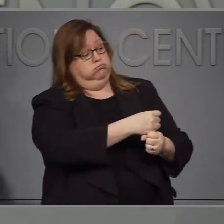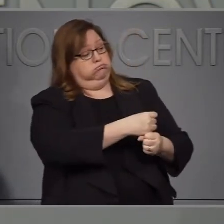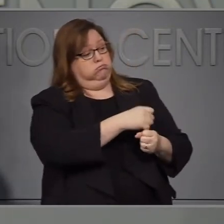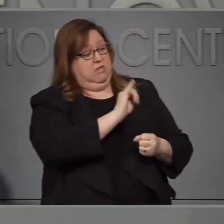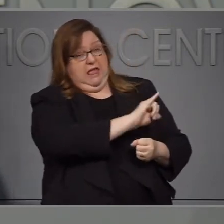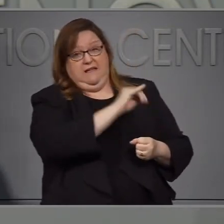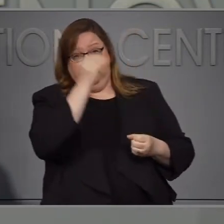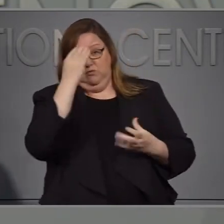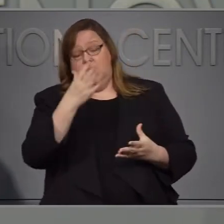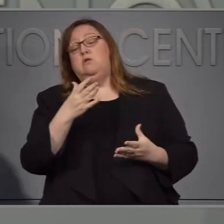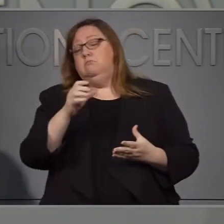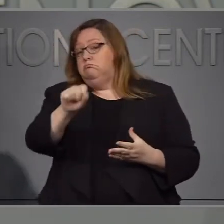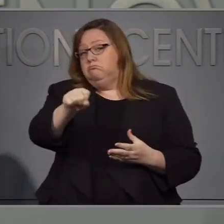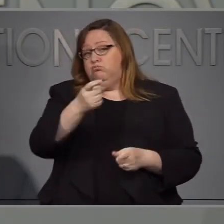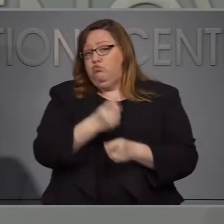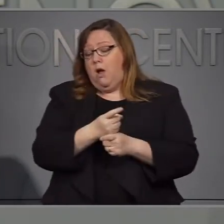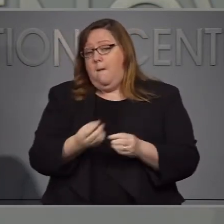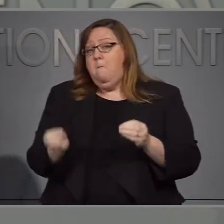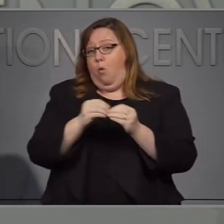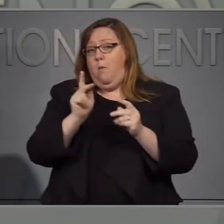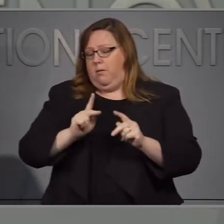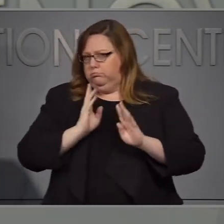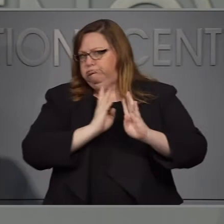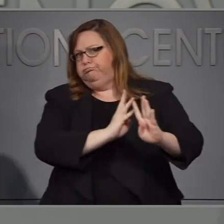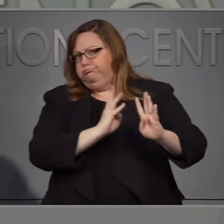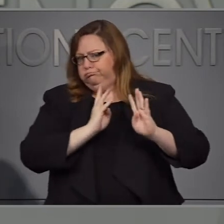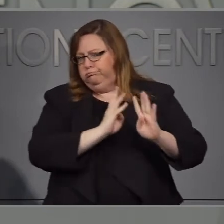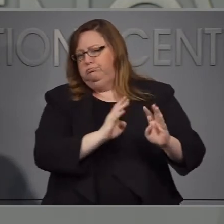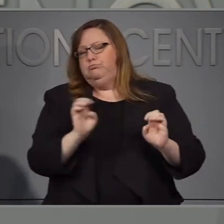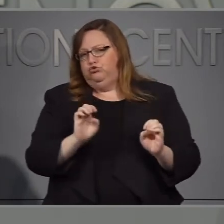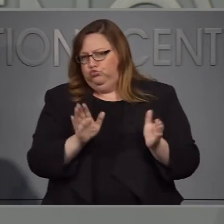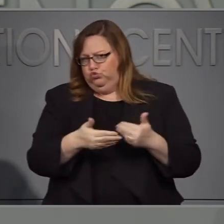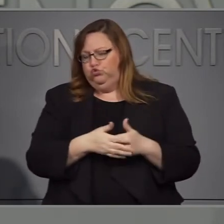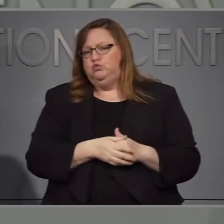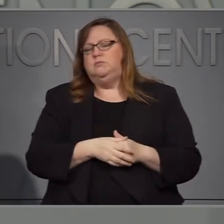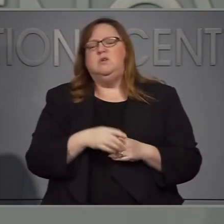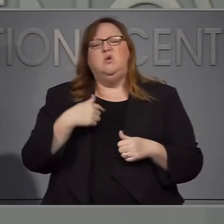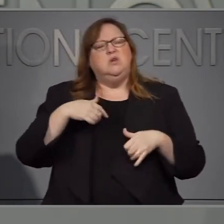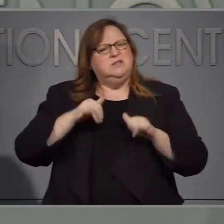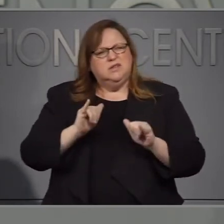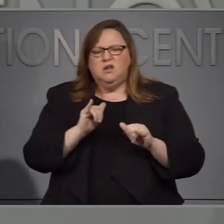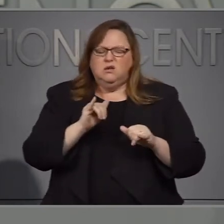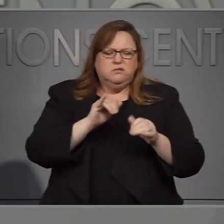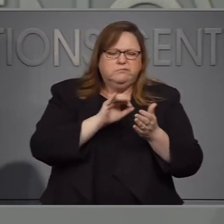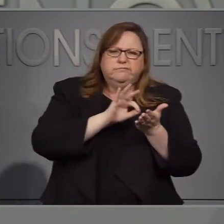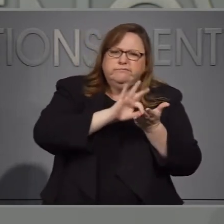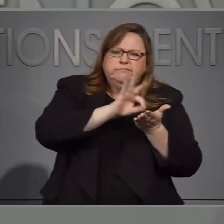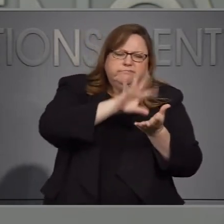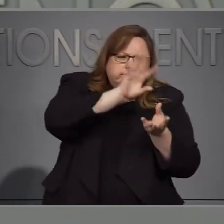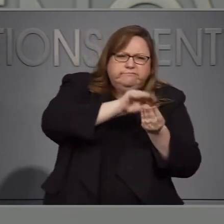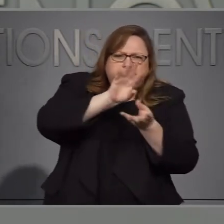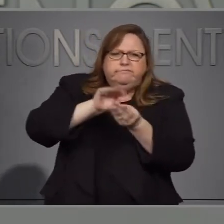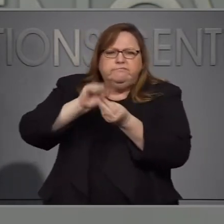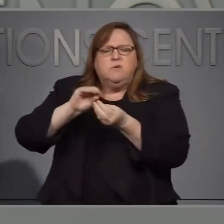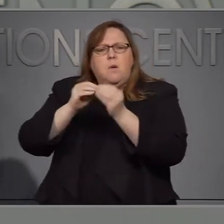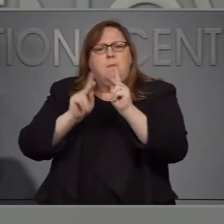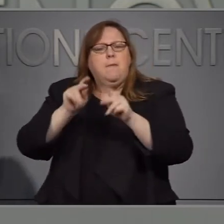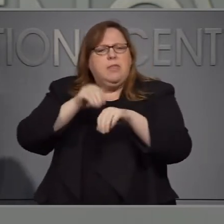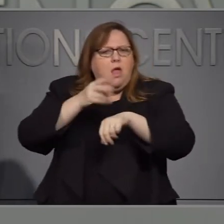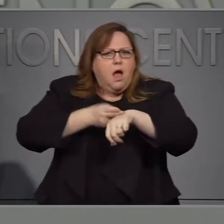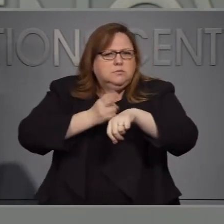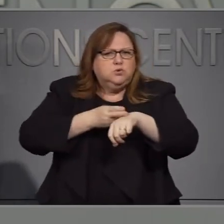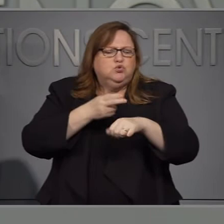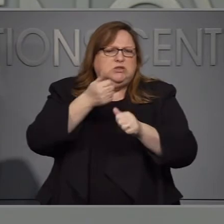sala de emergencia. seguimos rastreando las hospitalizaciones ahora se pueden ver ya por regiones y por